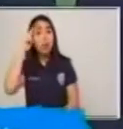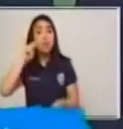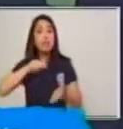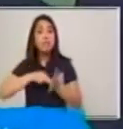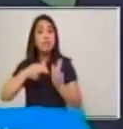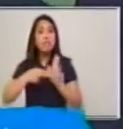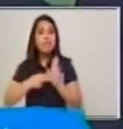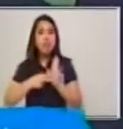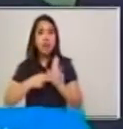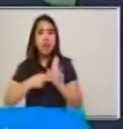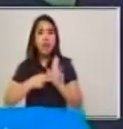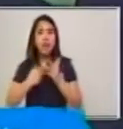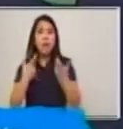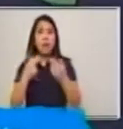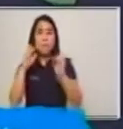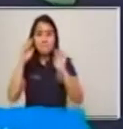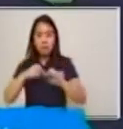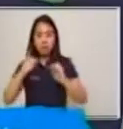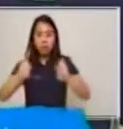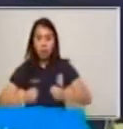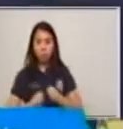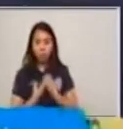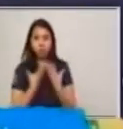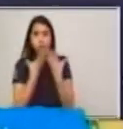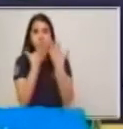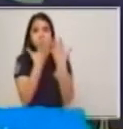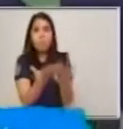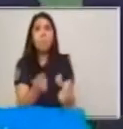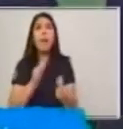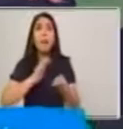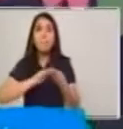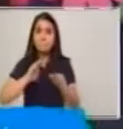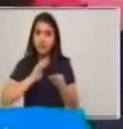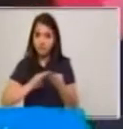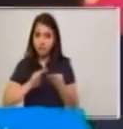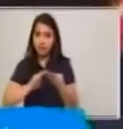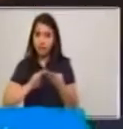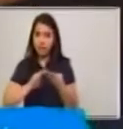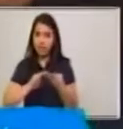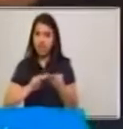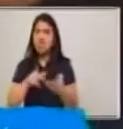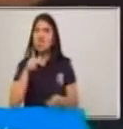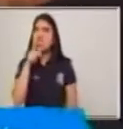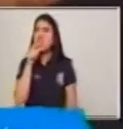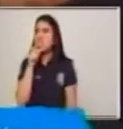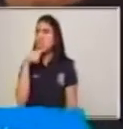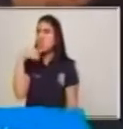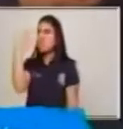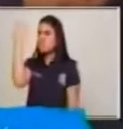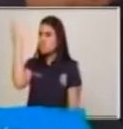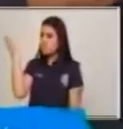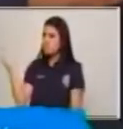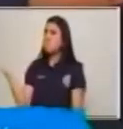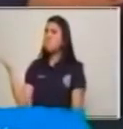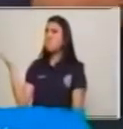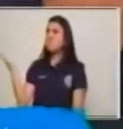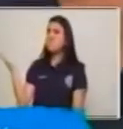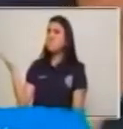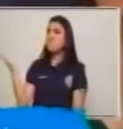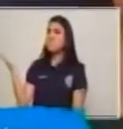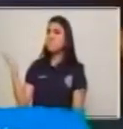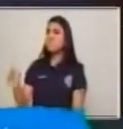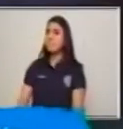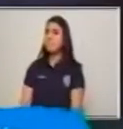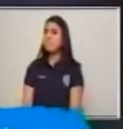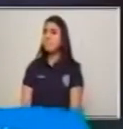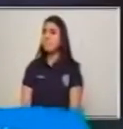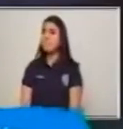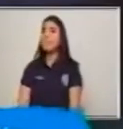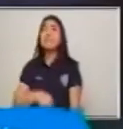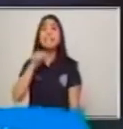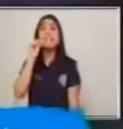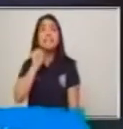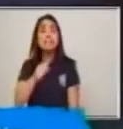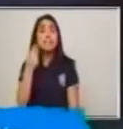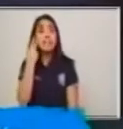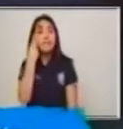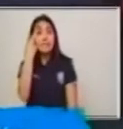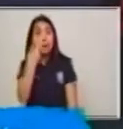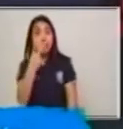Perfecto, felicitaciones. El rótulo es el que está dando el mensaje.